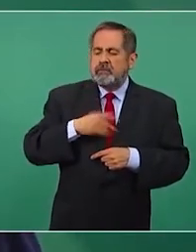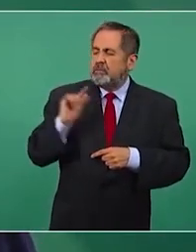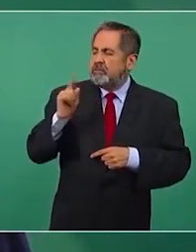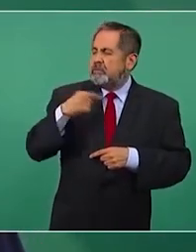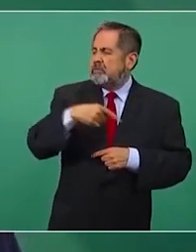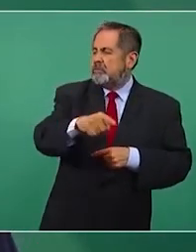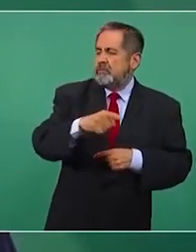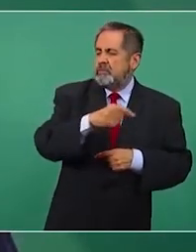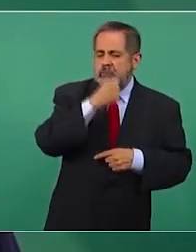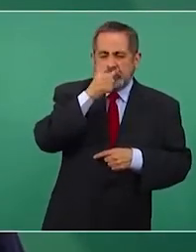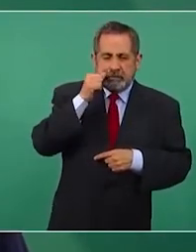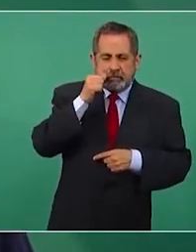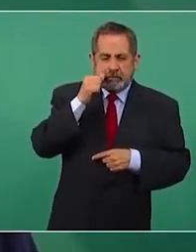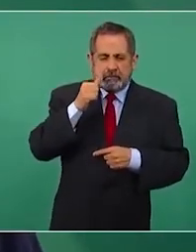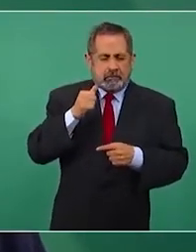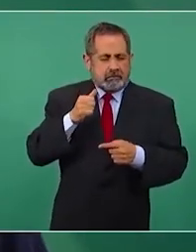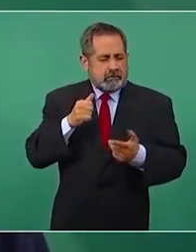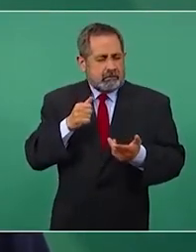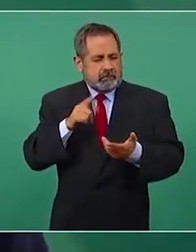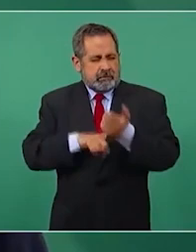Todo eso lo padeció.